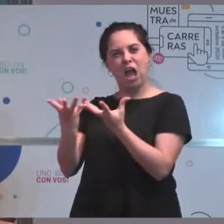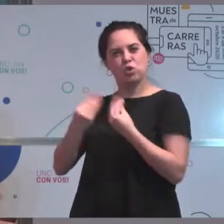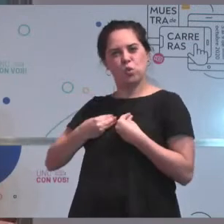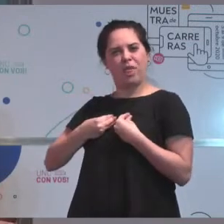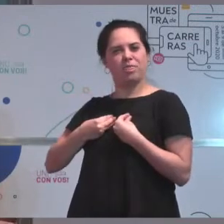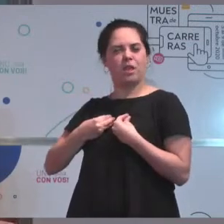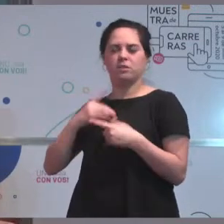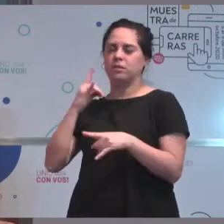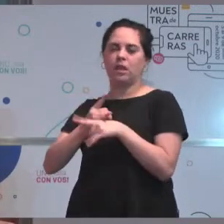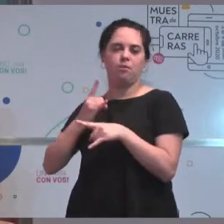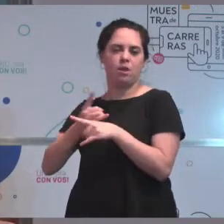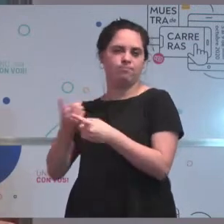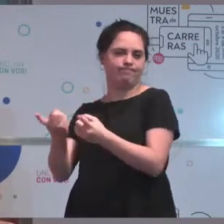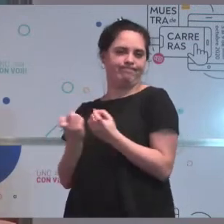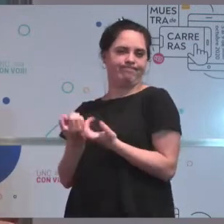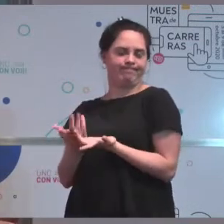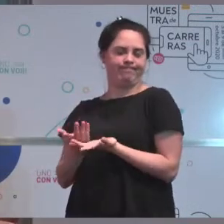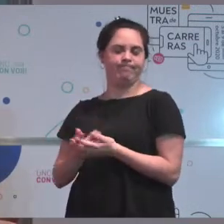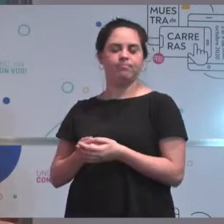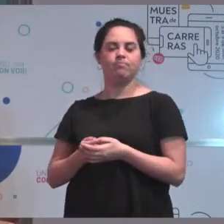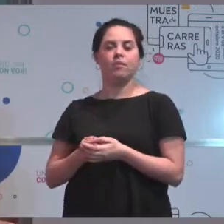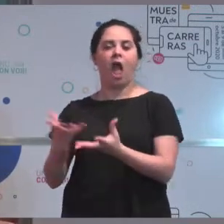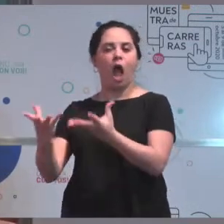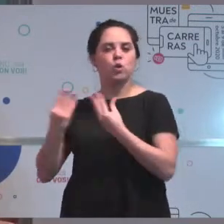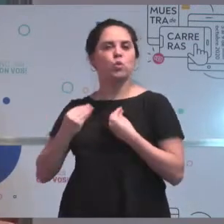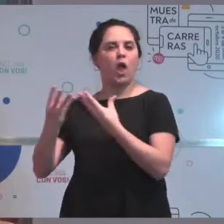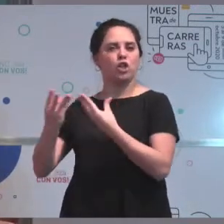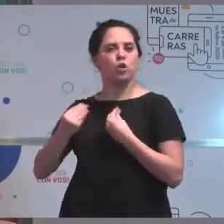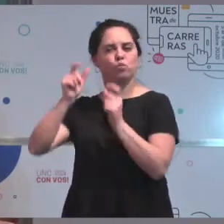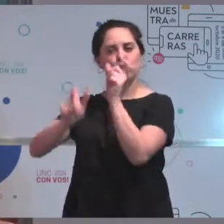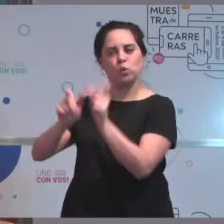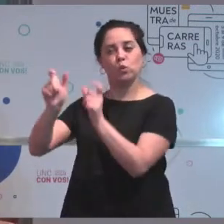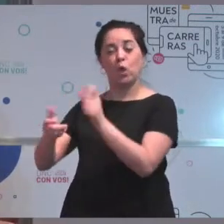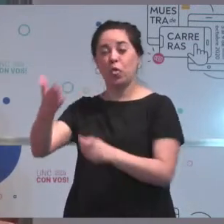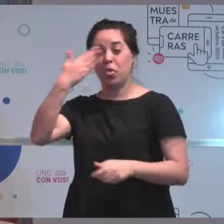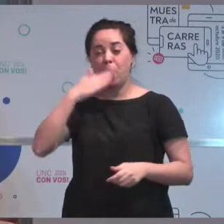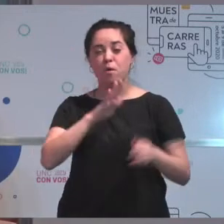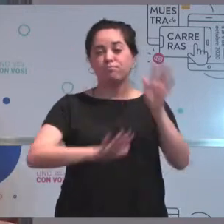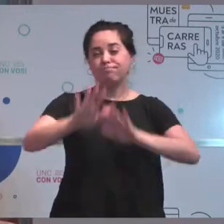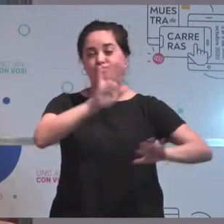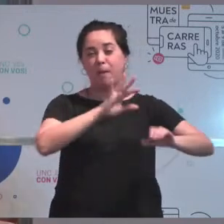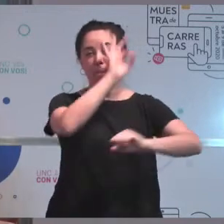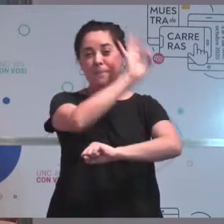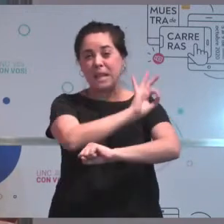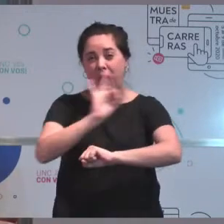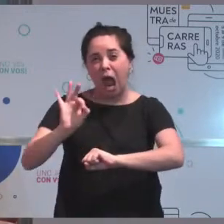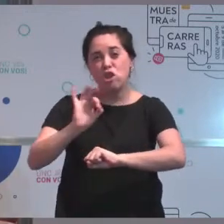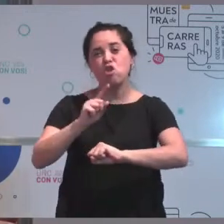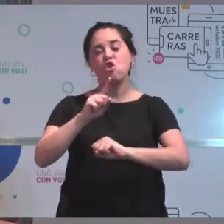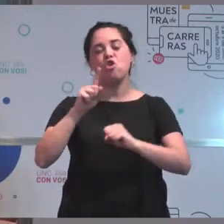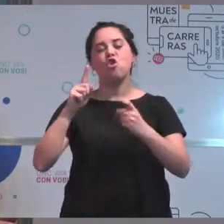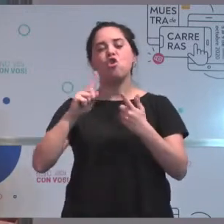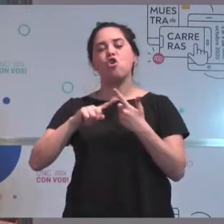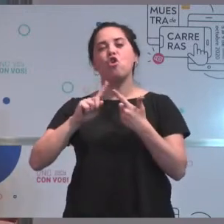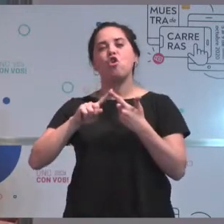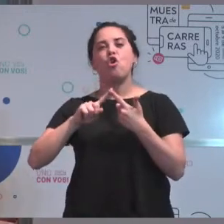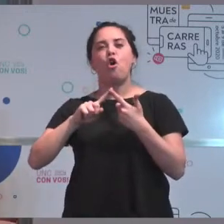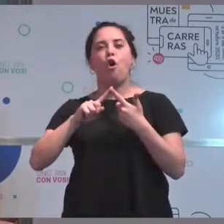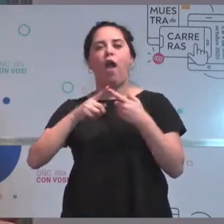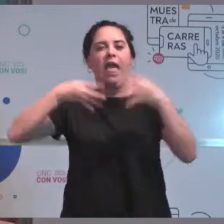bueno, empiece clavando mojones, después operando los equipos, después, bueno, haciendo los planos y finalmente tomando decisiones.